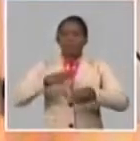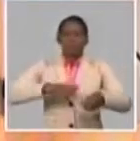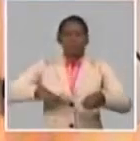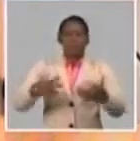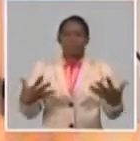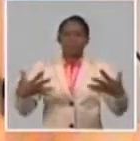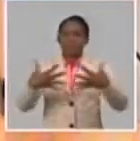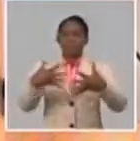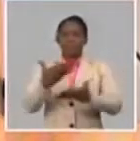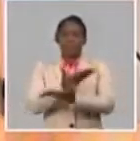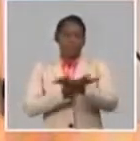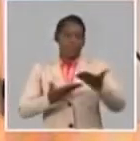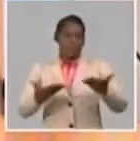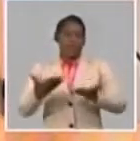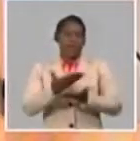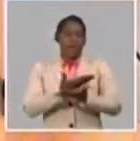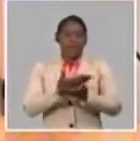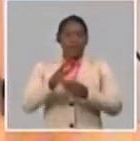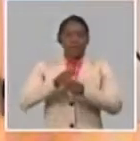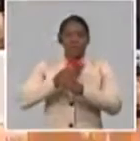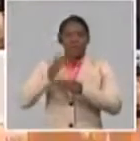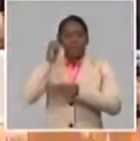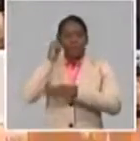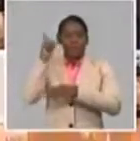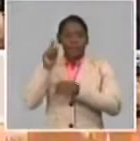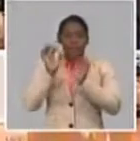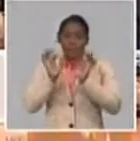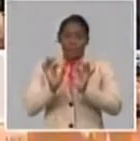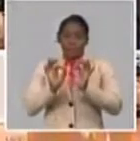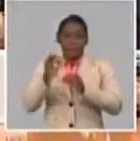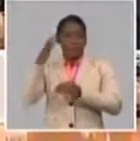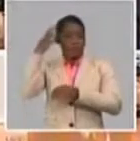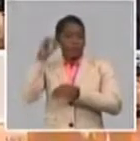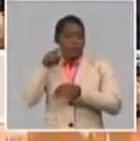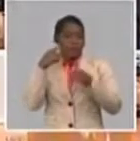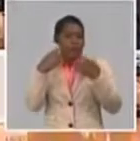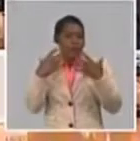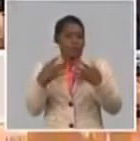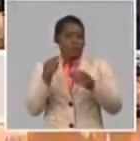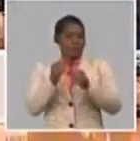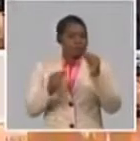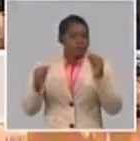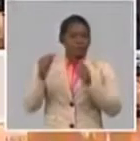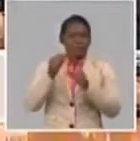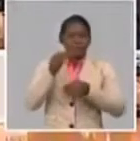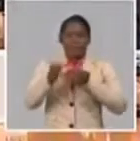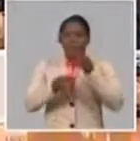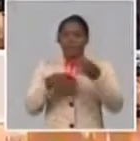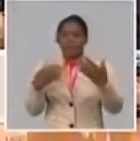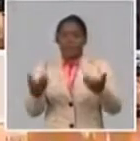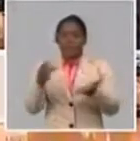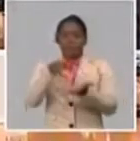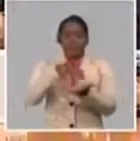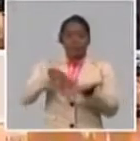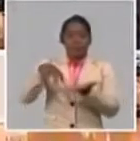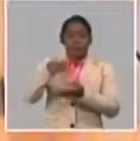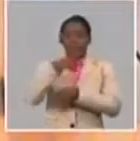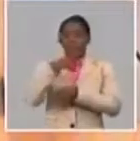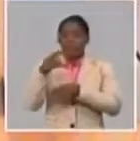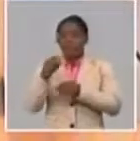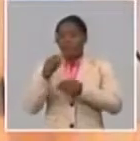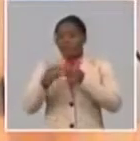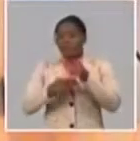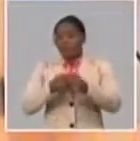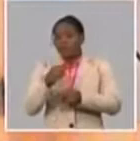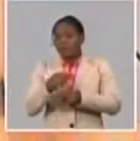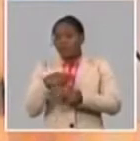caso de la cuarentena que le expliqué, es importante resaltar que las comunidades nuevas que están incorporando, le